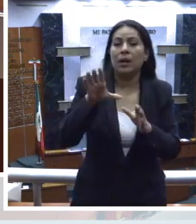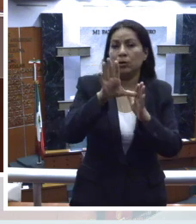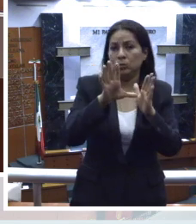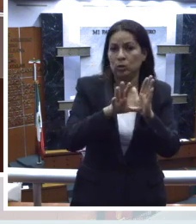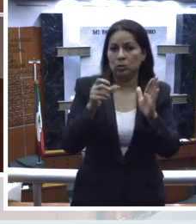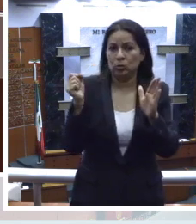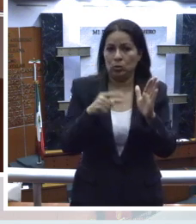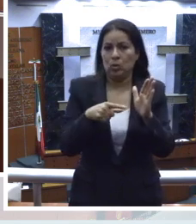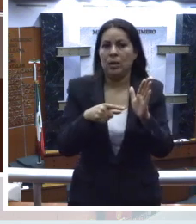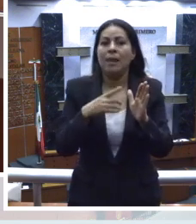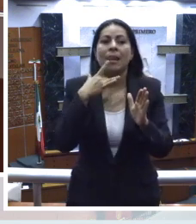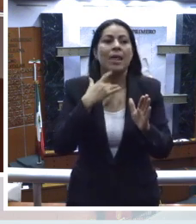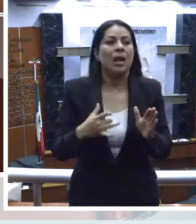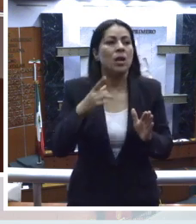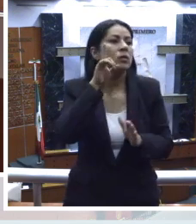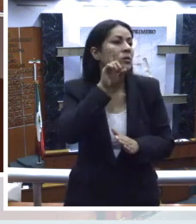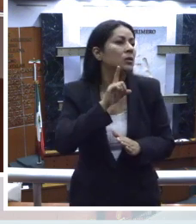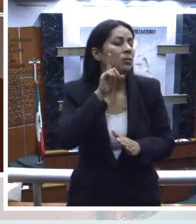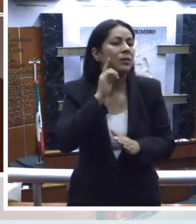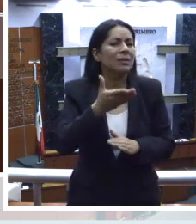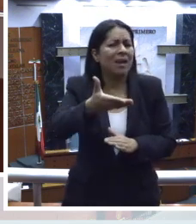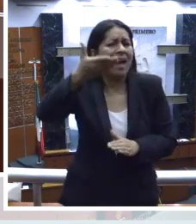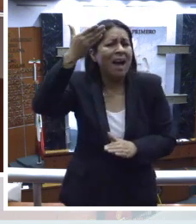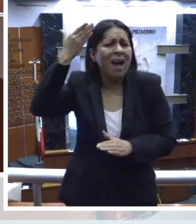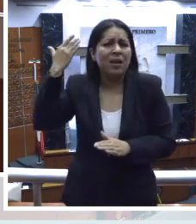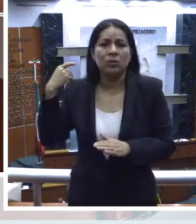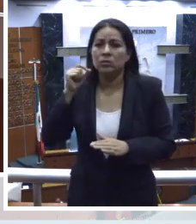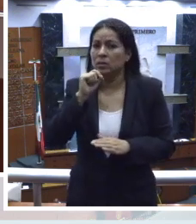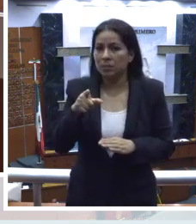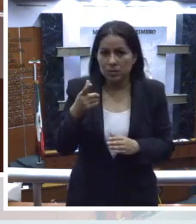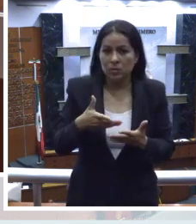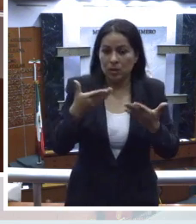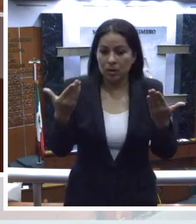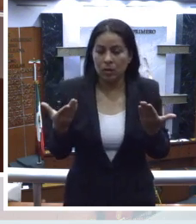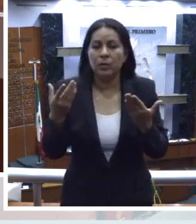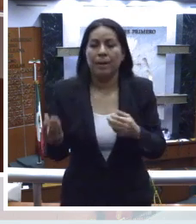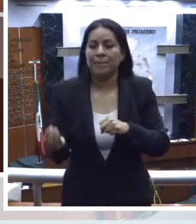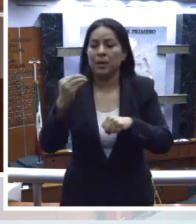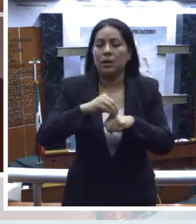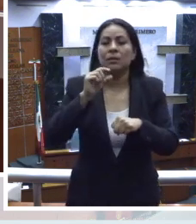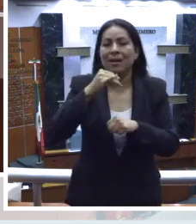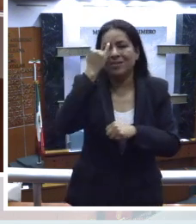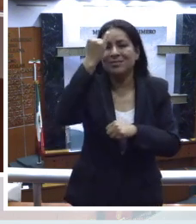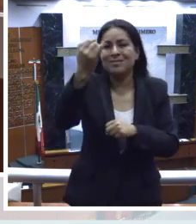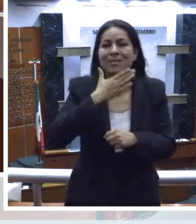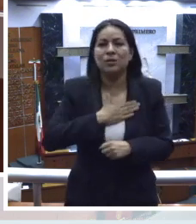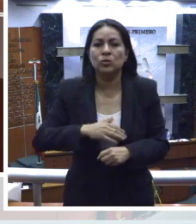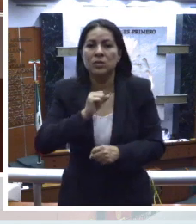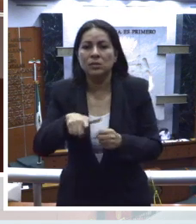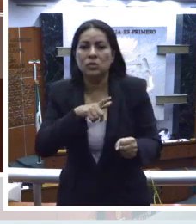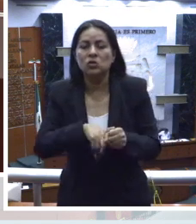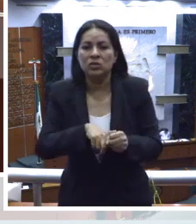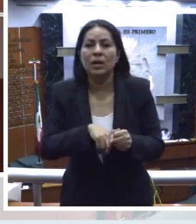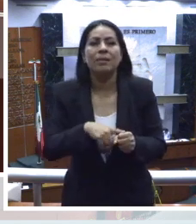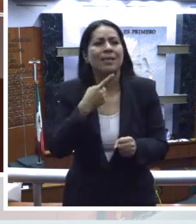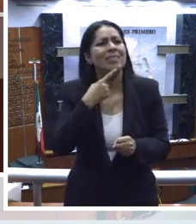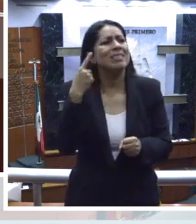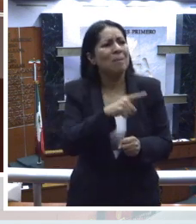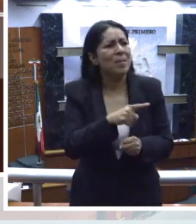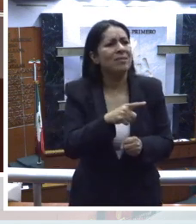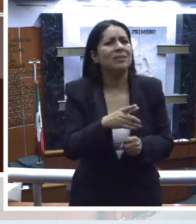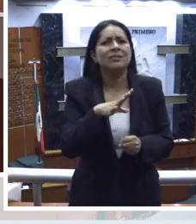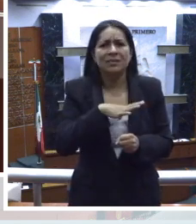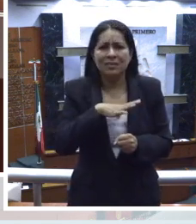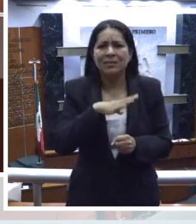Magna. La lucha de las mujeres del siglo pasado y de este incorporaron, además de los ideales de justicia social, demandas que tienen